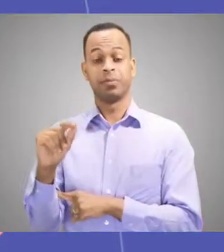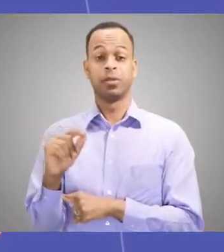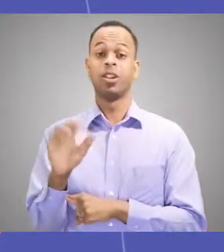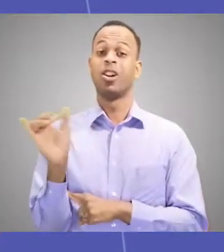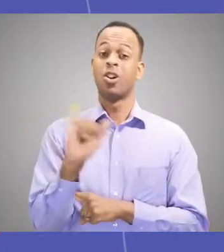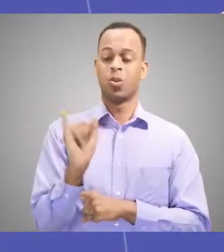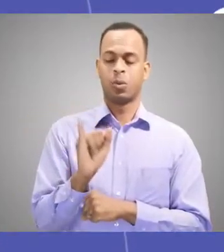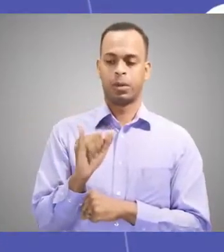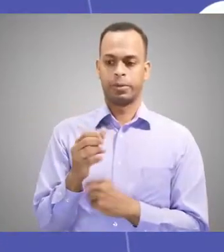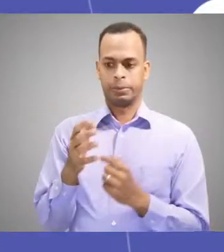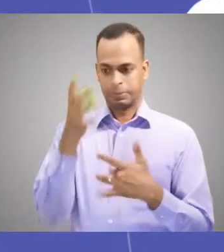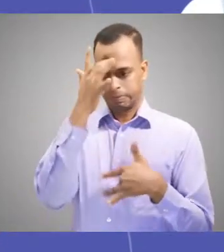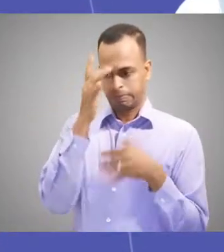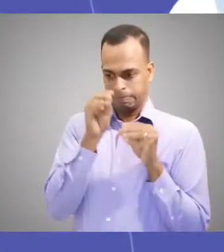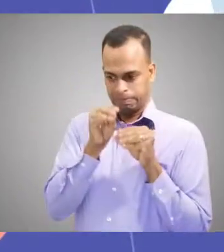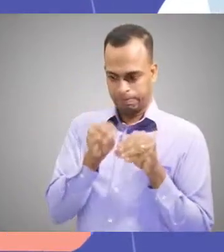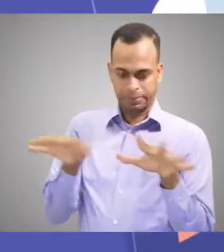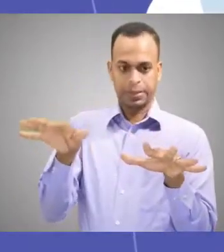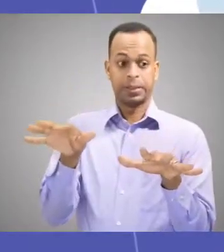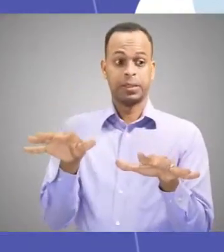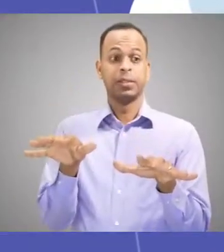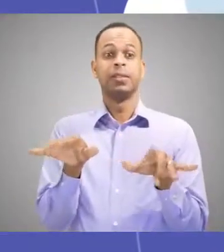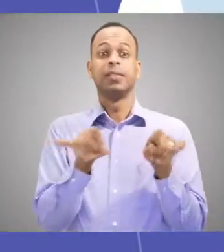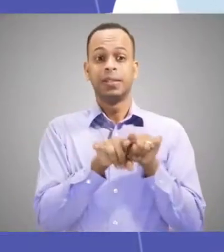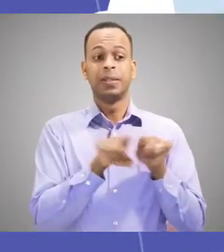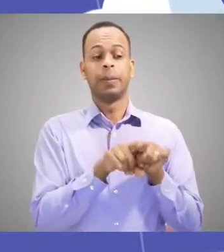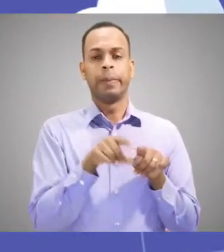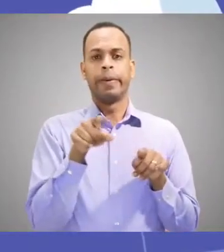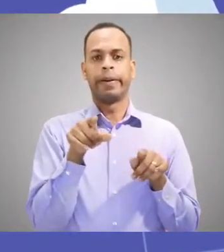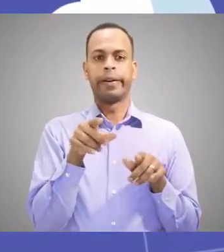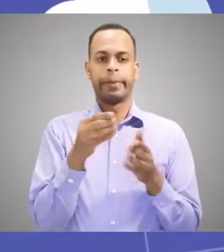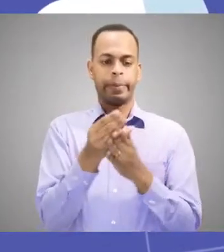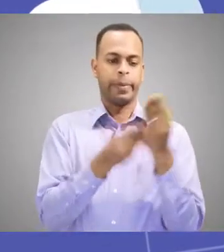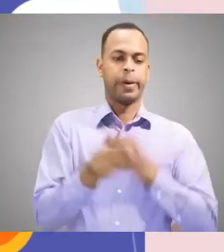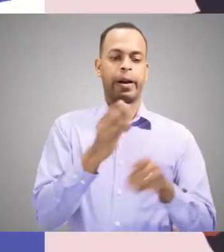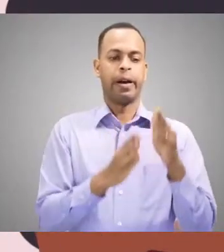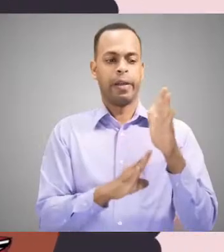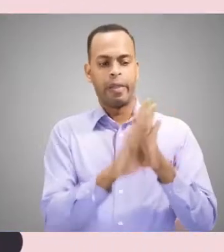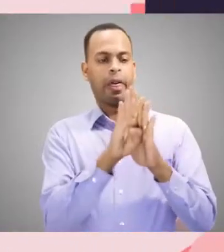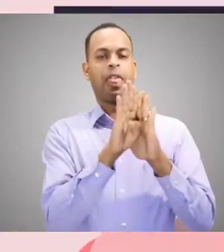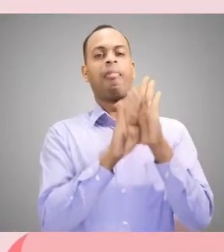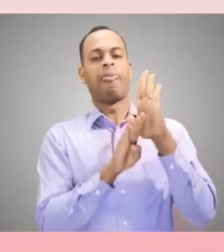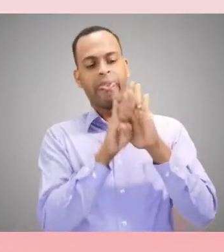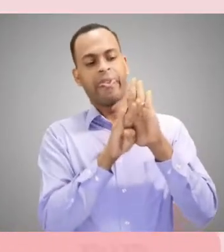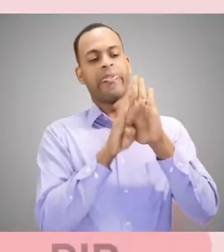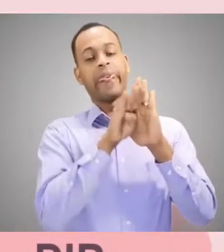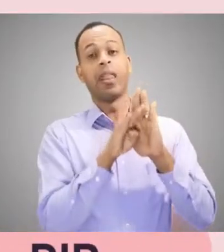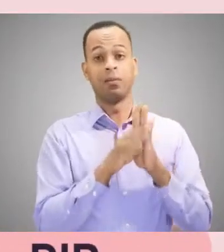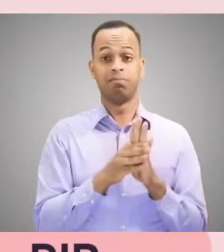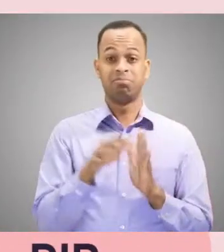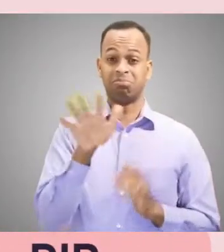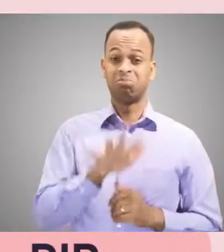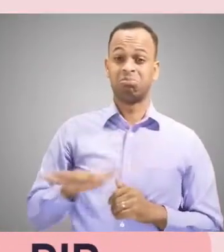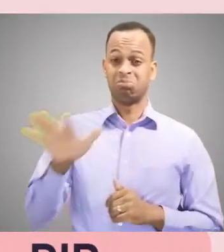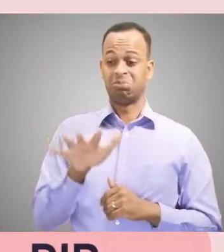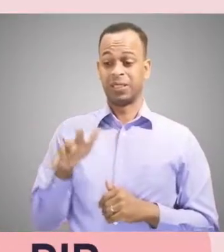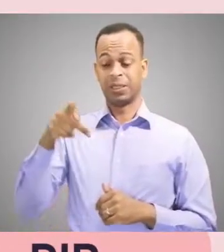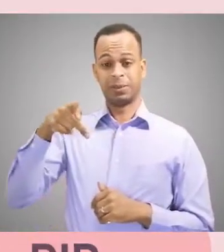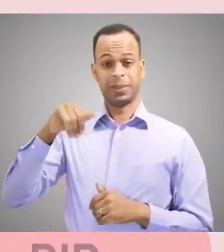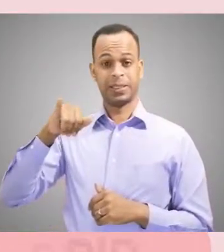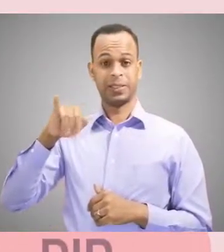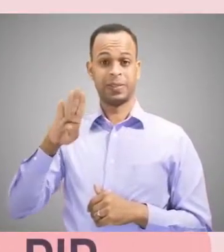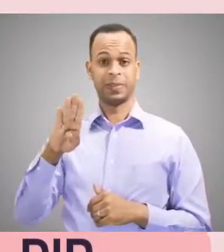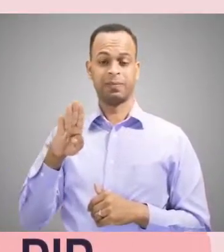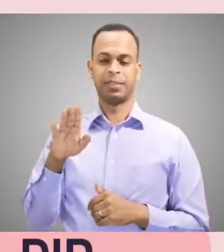de representar un choque de salud, la pandemia afectó al crecimiento económico. A nivel general, se estima que el PIB de la